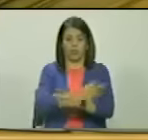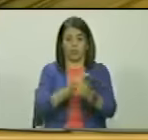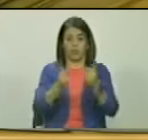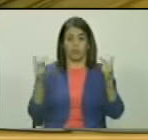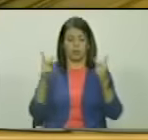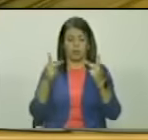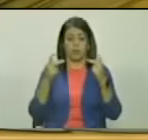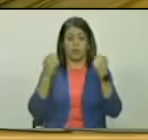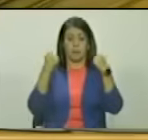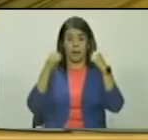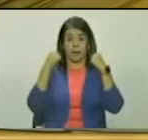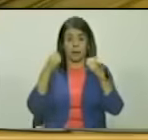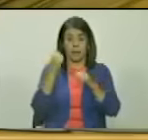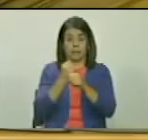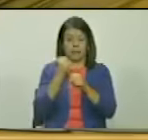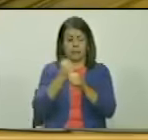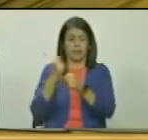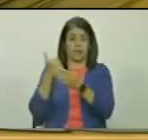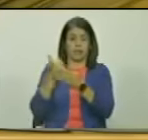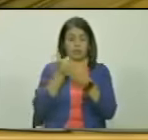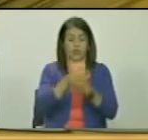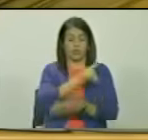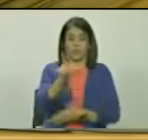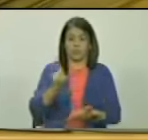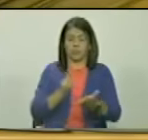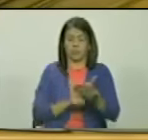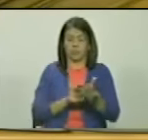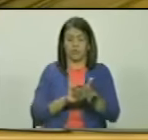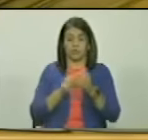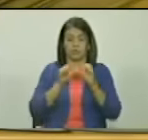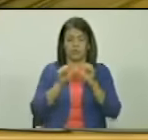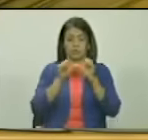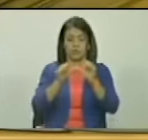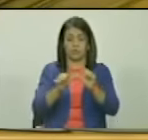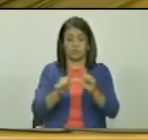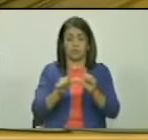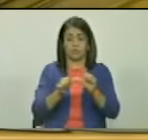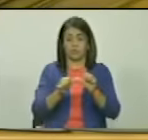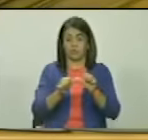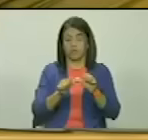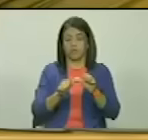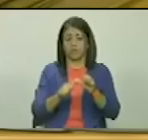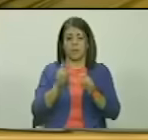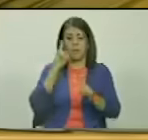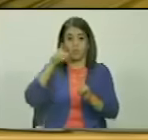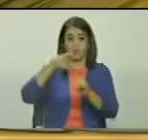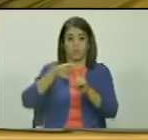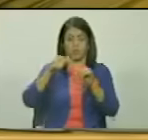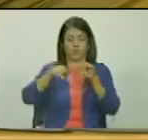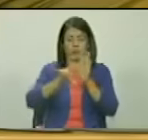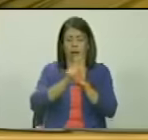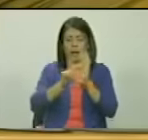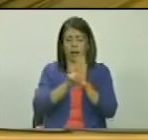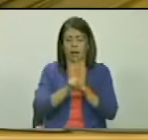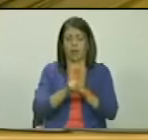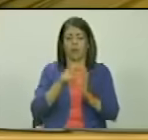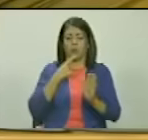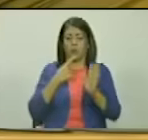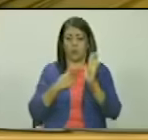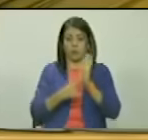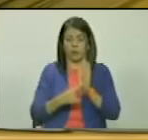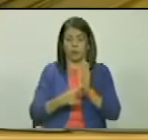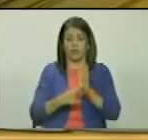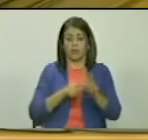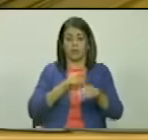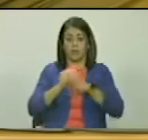ejercicio de sus competencias, colaborarán activamente en la consecución de los fines de esta ley, en aplicación